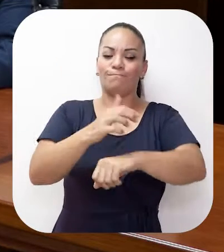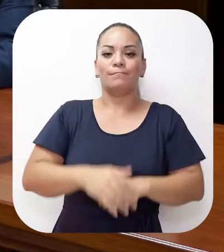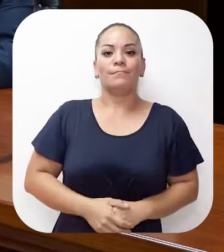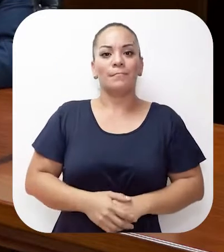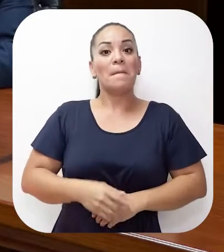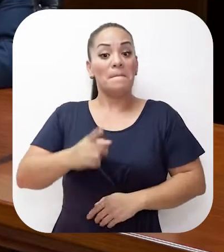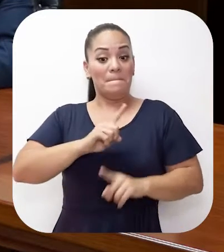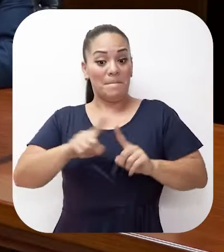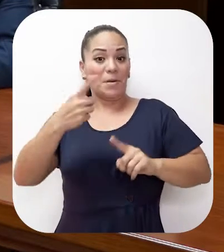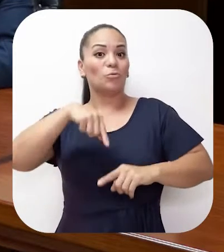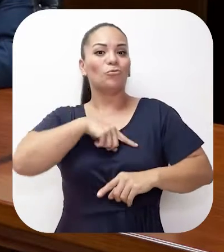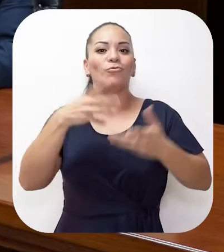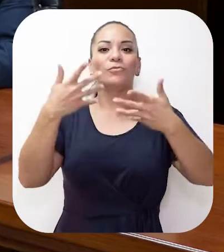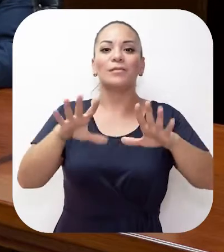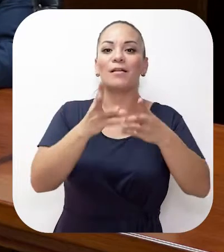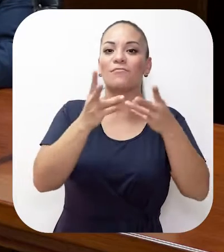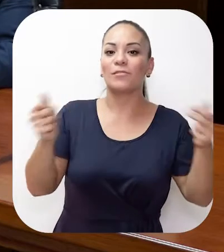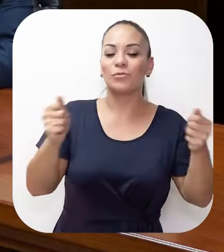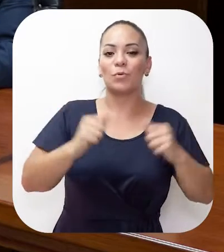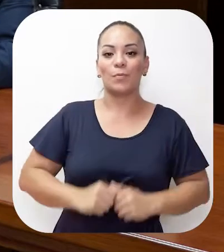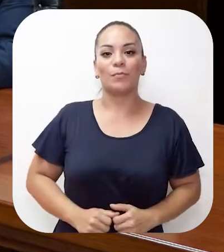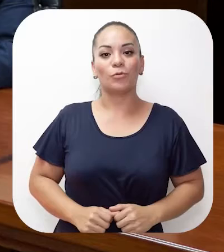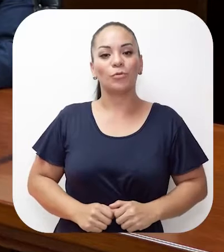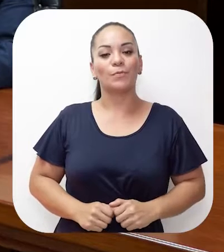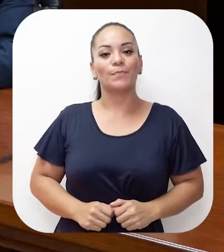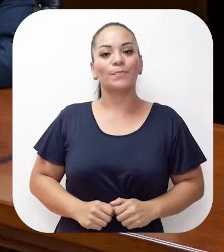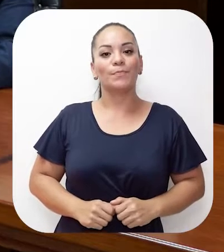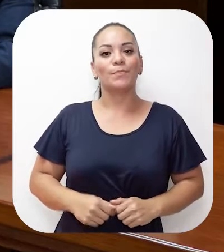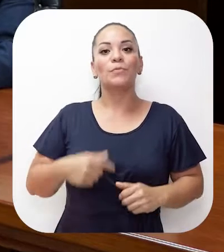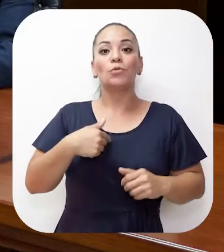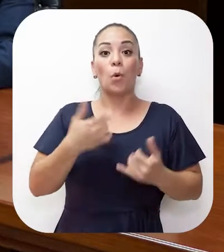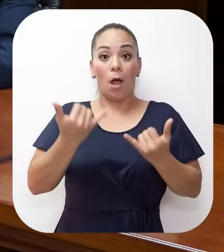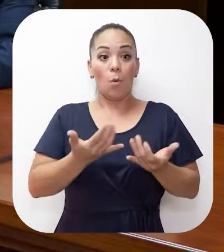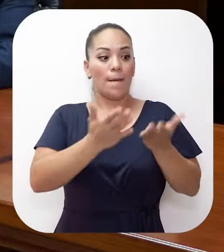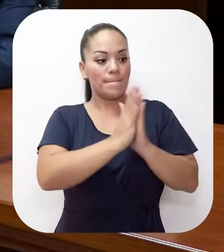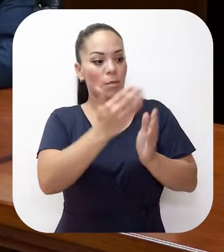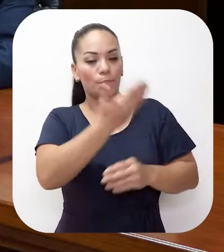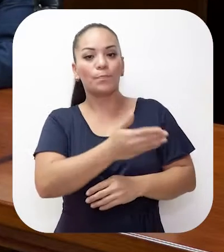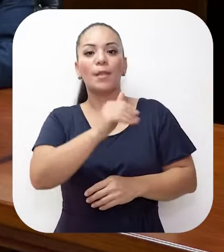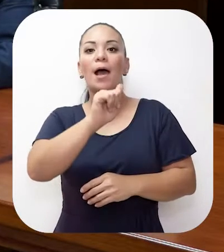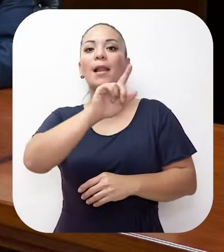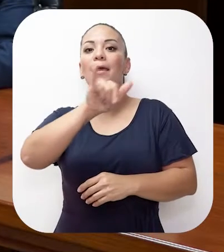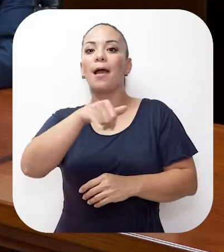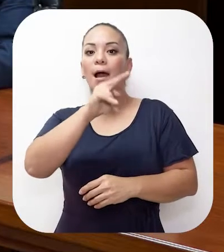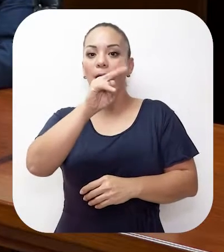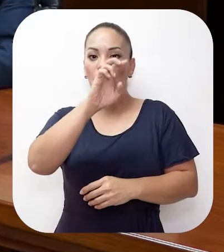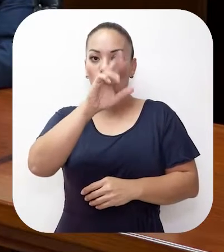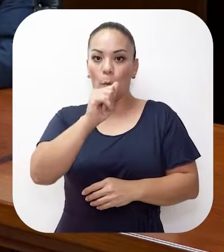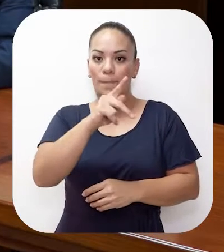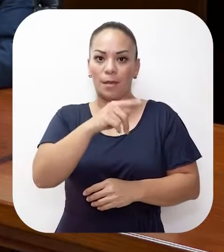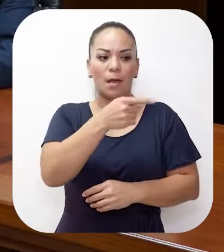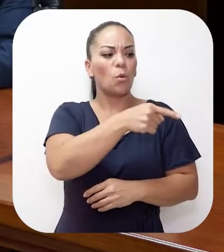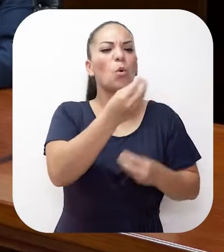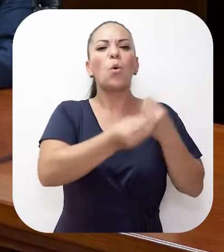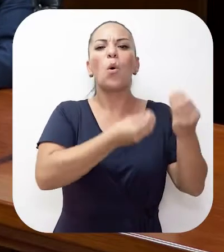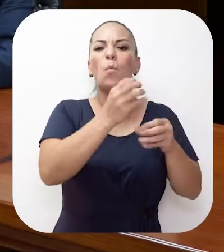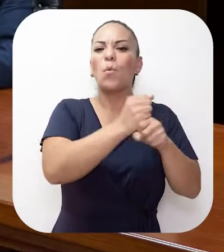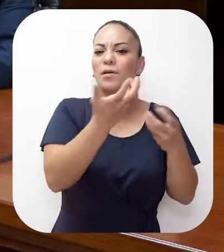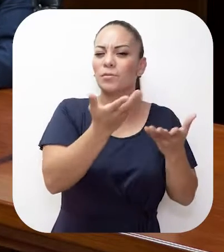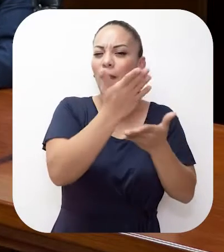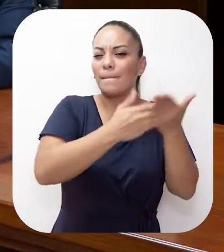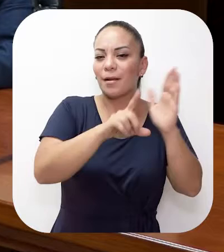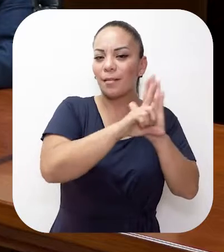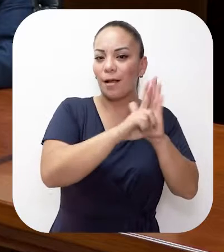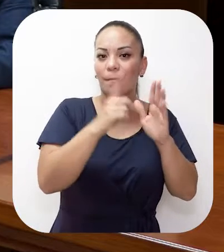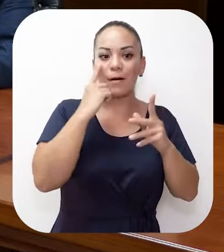urgente. Ya resolvimos el problema y yo le quiero pedir a don Alejandro Picado que nos diga cómo lo